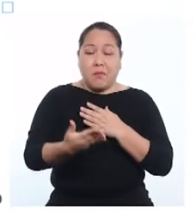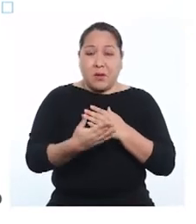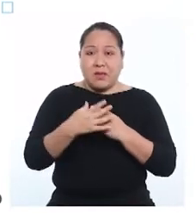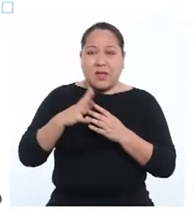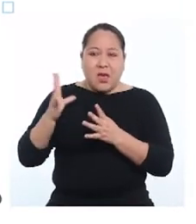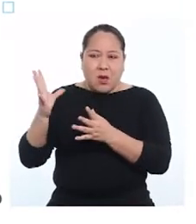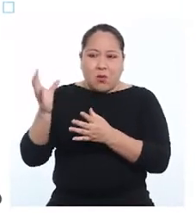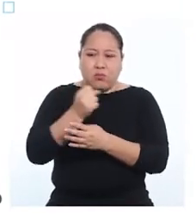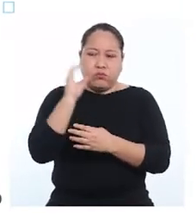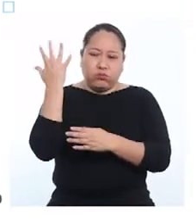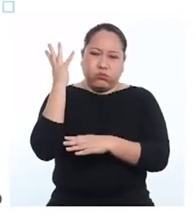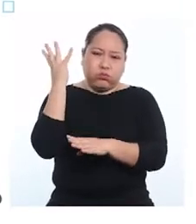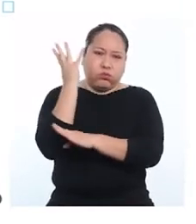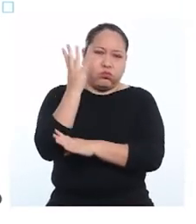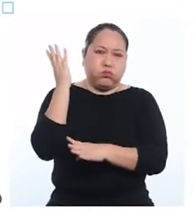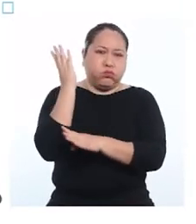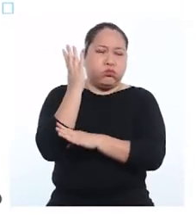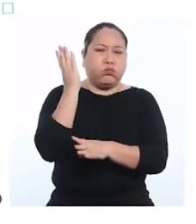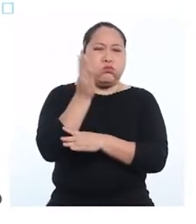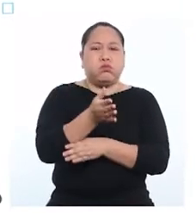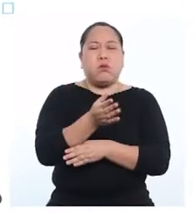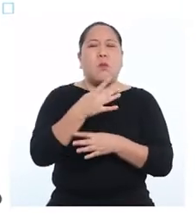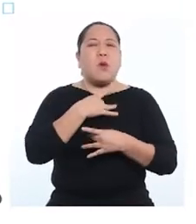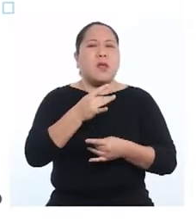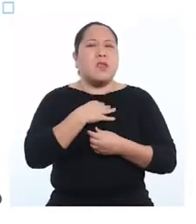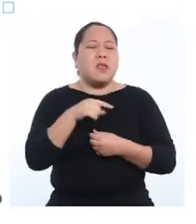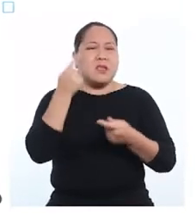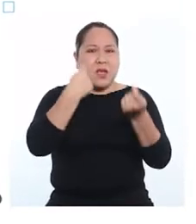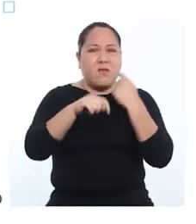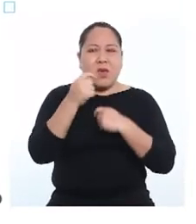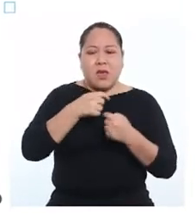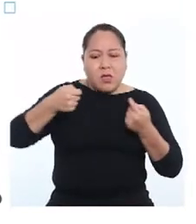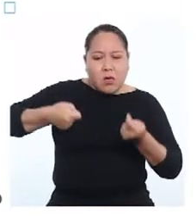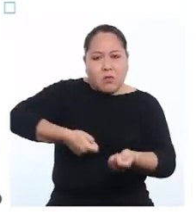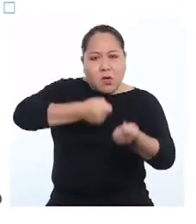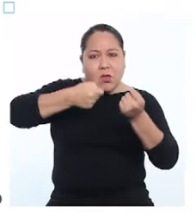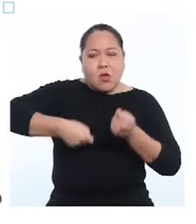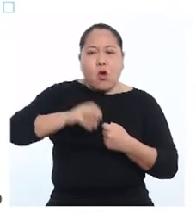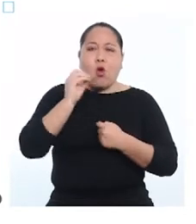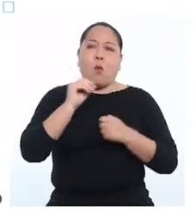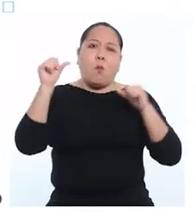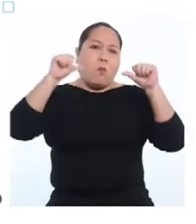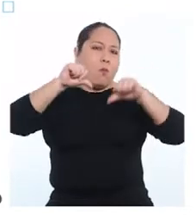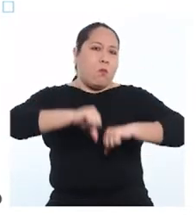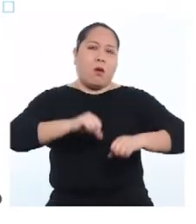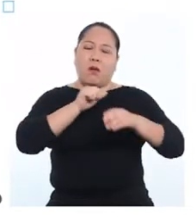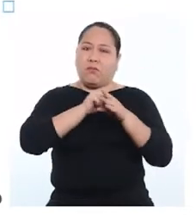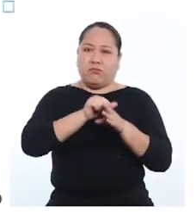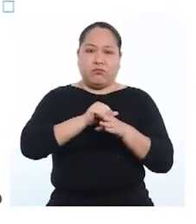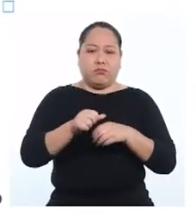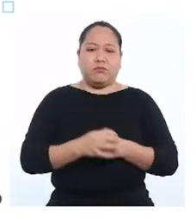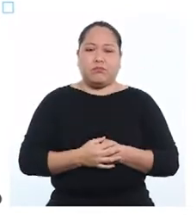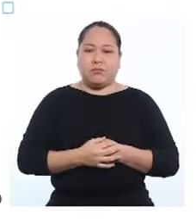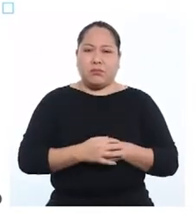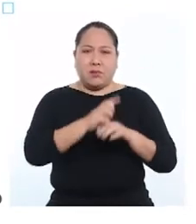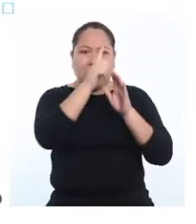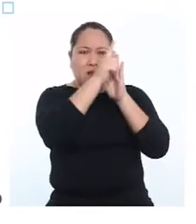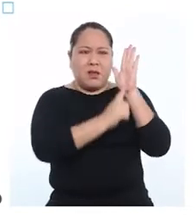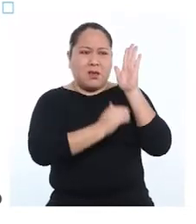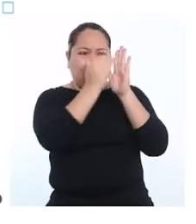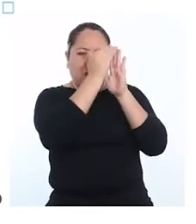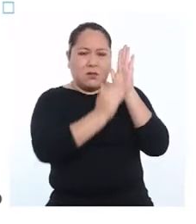décadas, después de haber sido arrasadas por intereses comerciales, agrícolas o malas